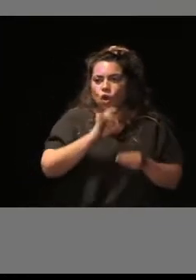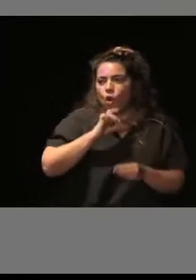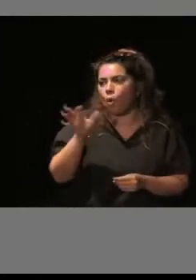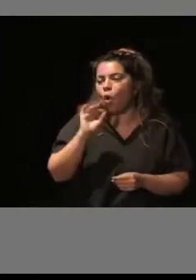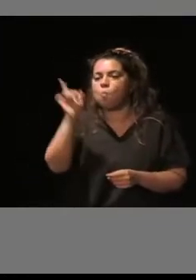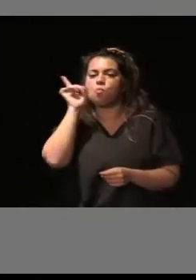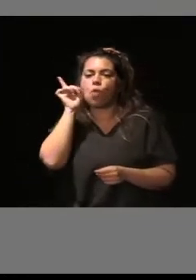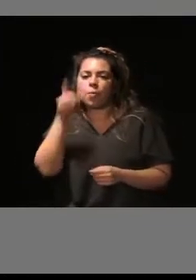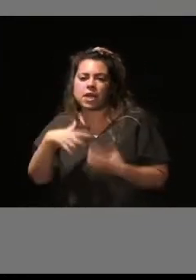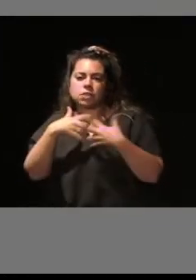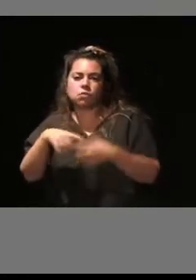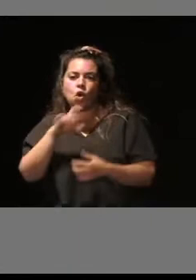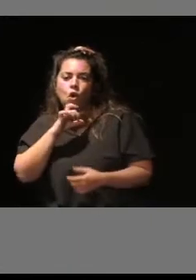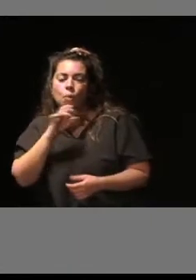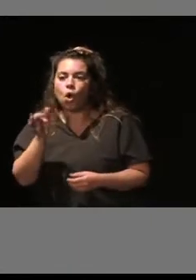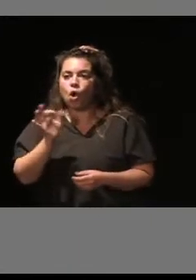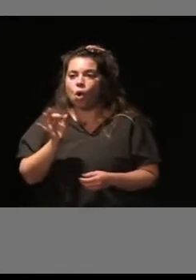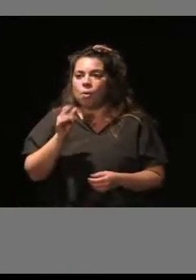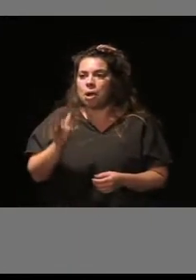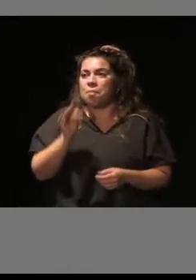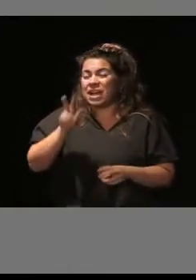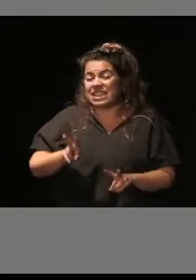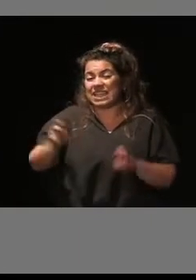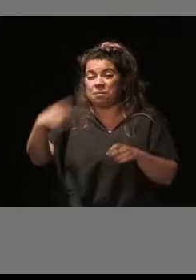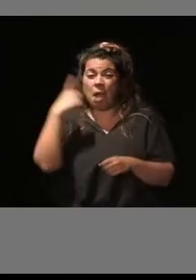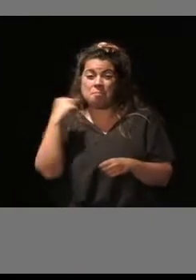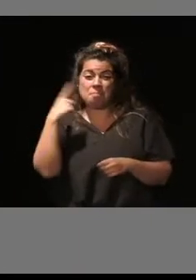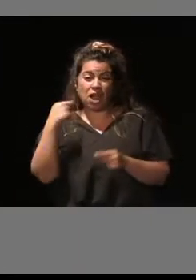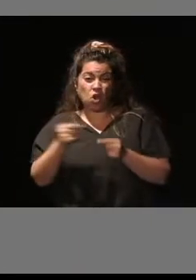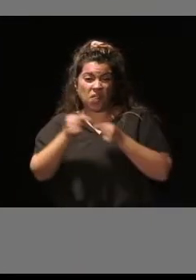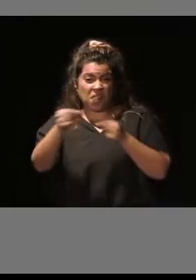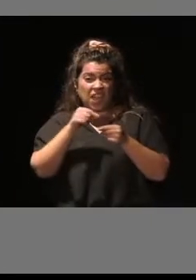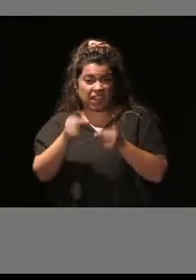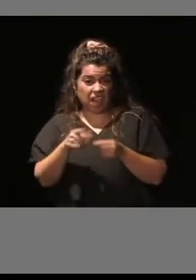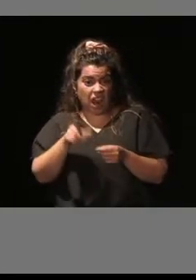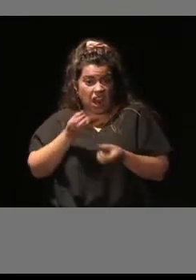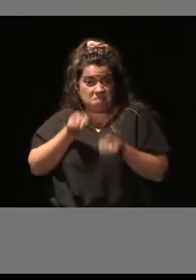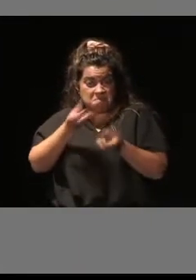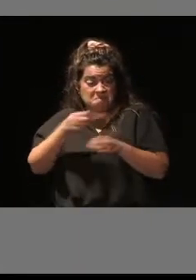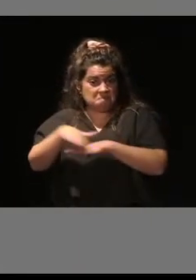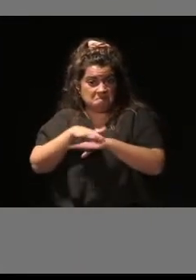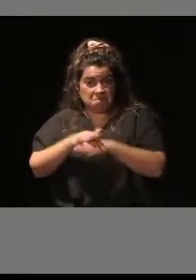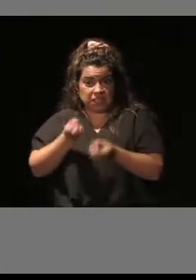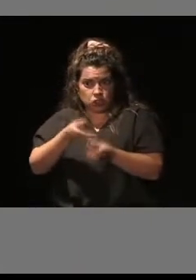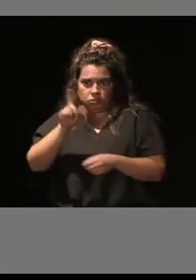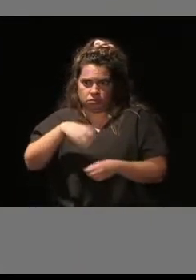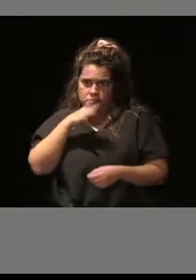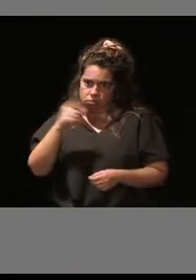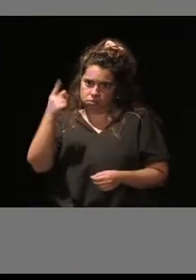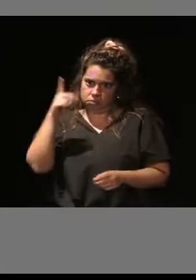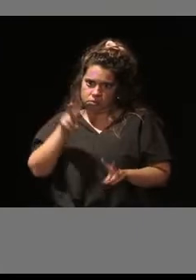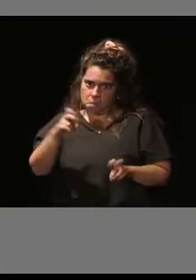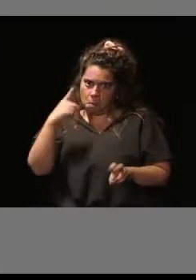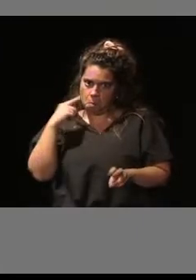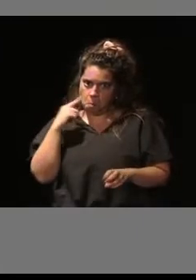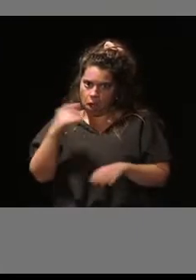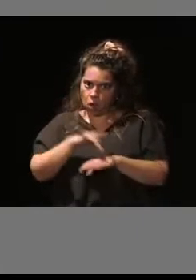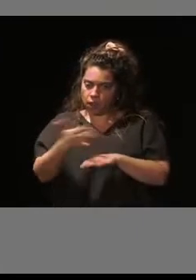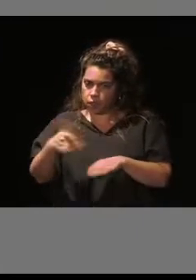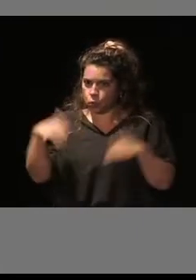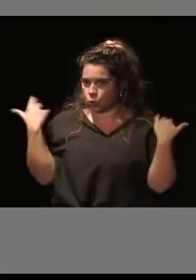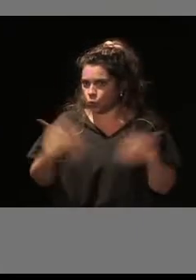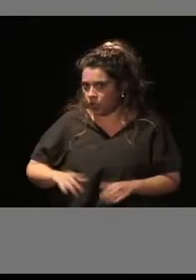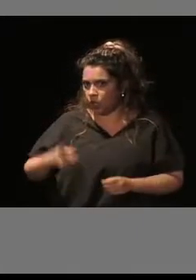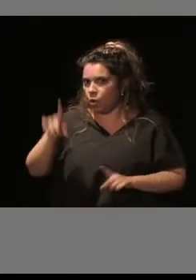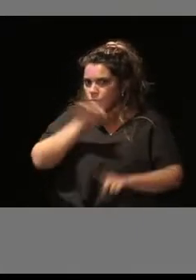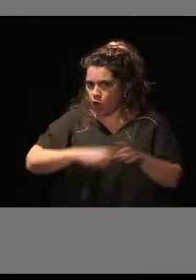También se introdujeron aspectos sobre la banca digital, que también está siendo un grave problema, ¿no?, debido a que, debido a ese auge de las